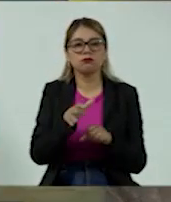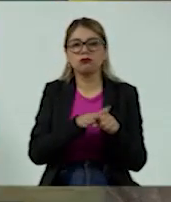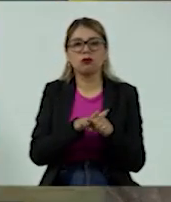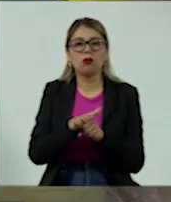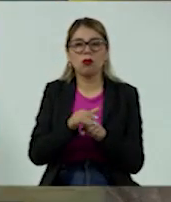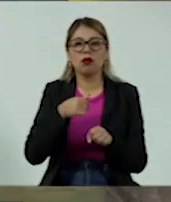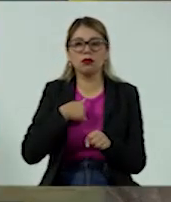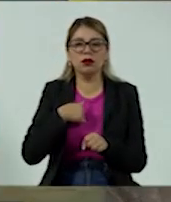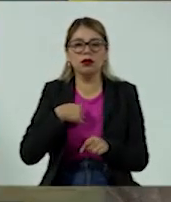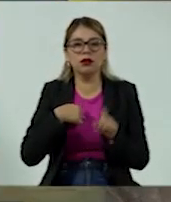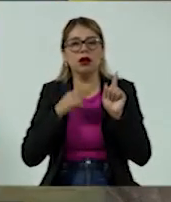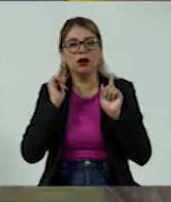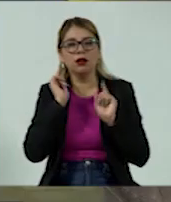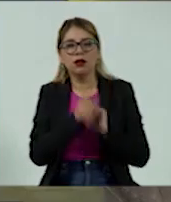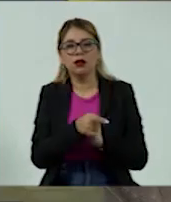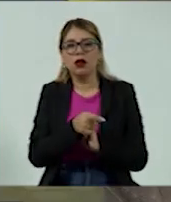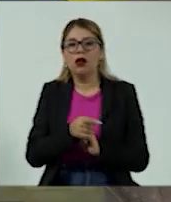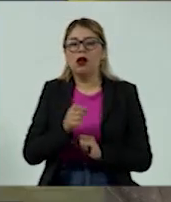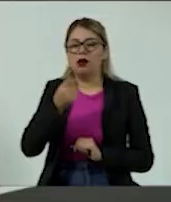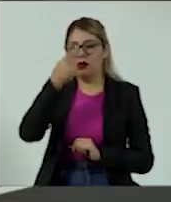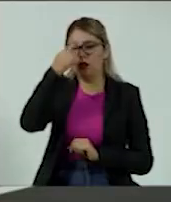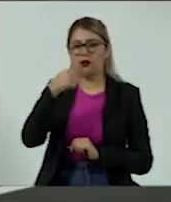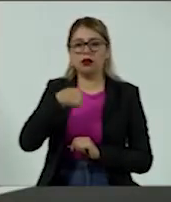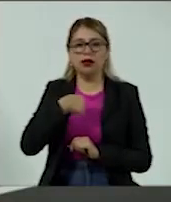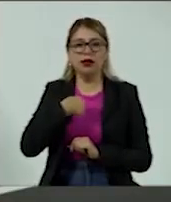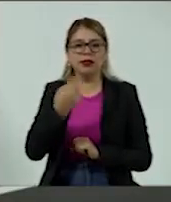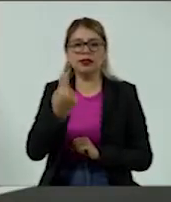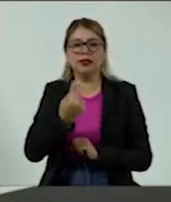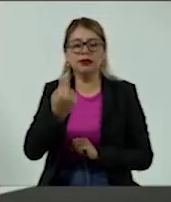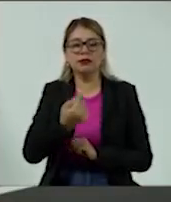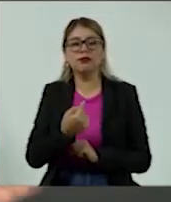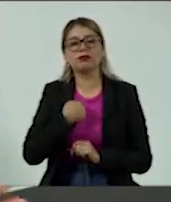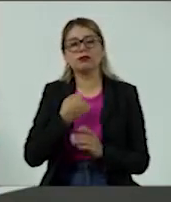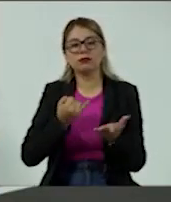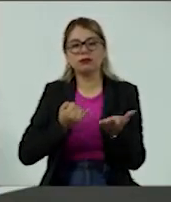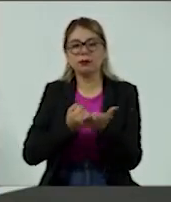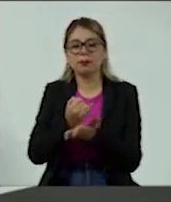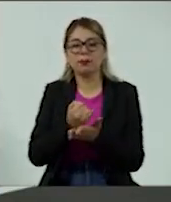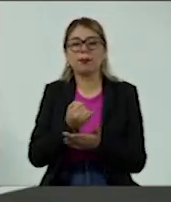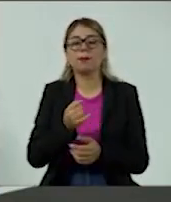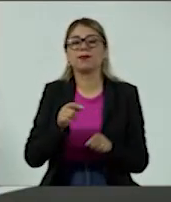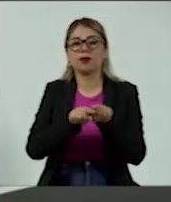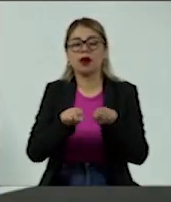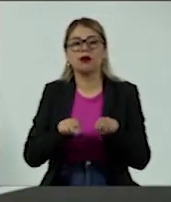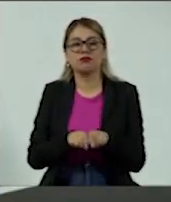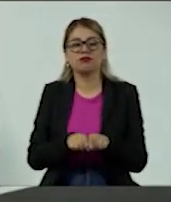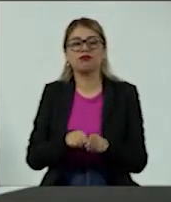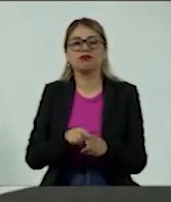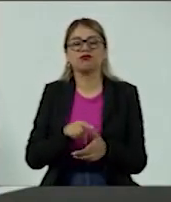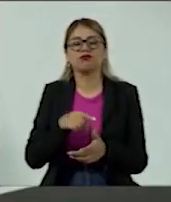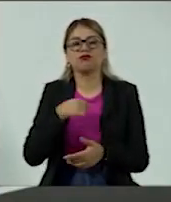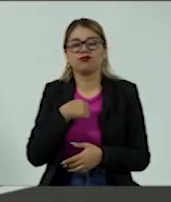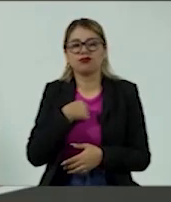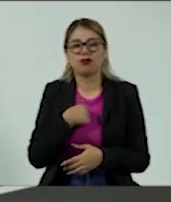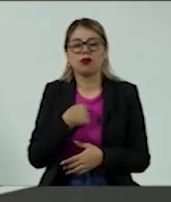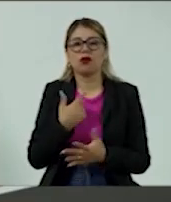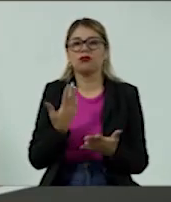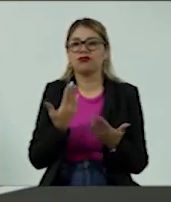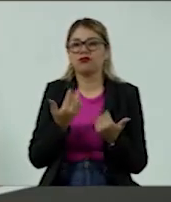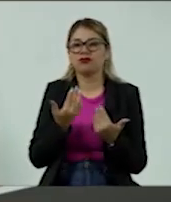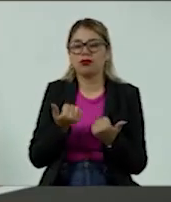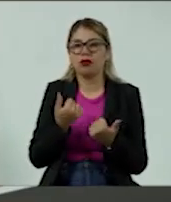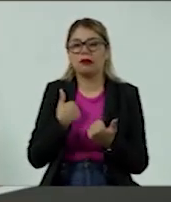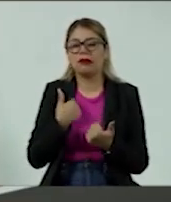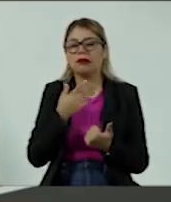que más me conviene de acuerdo a mis necesidades. Y sobre de eso, decidir sobre todo, sobre todo, si no tengo la capacidad